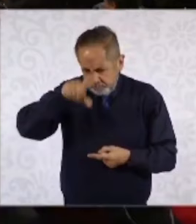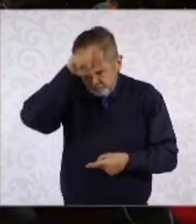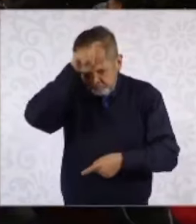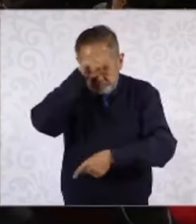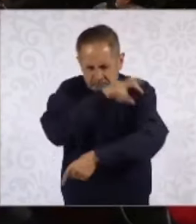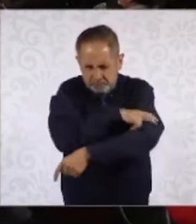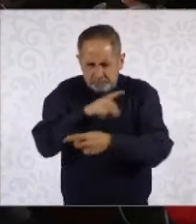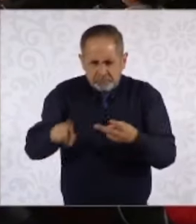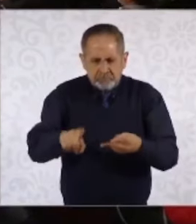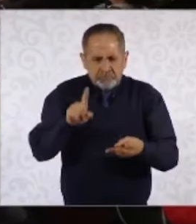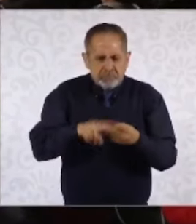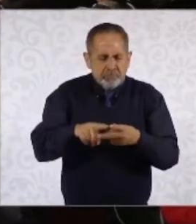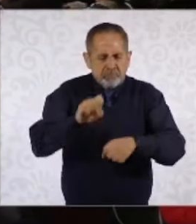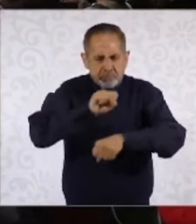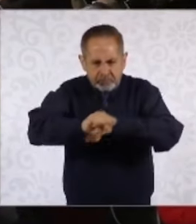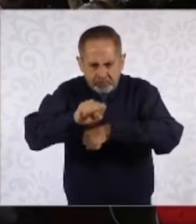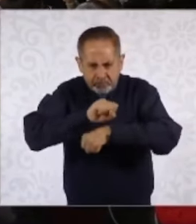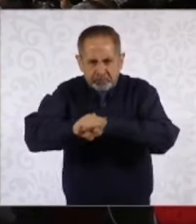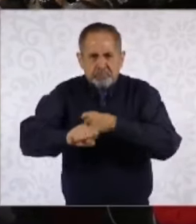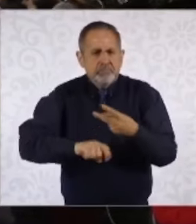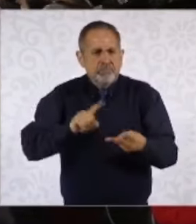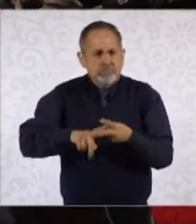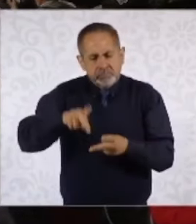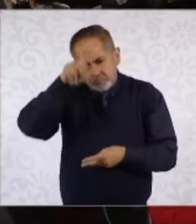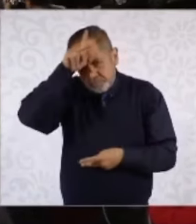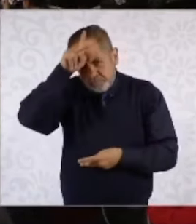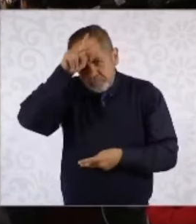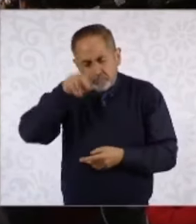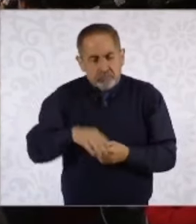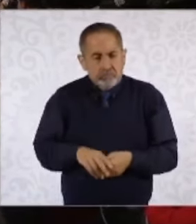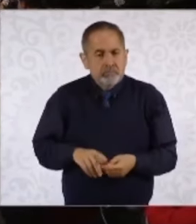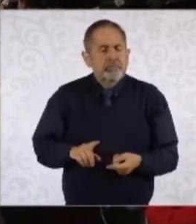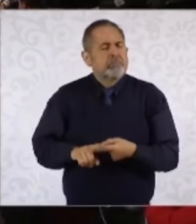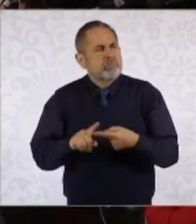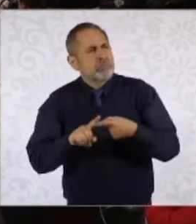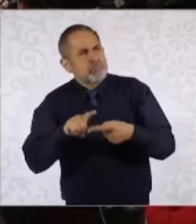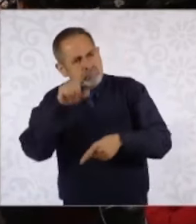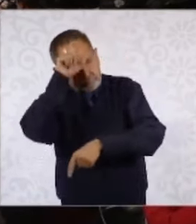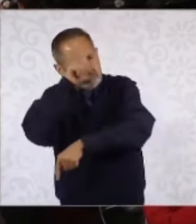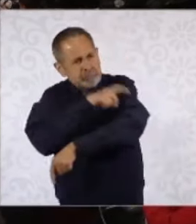Salvador y de Perú. ¿Egipto, Salvador y Perú? Sí. Gracias. Gracias.